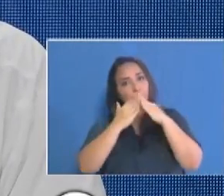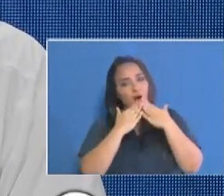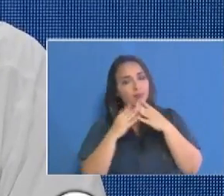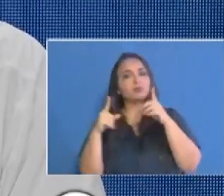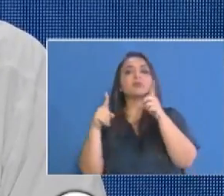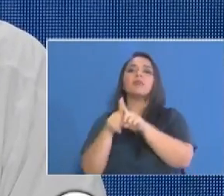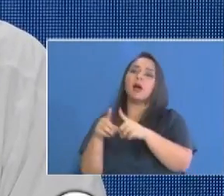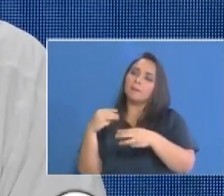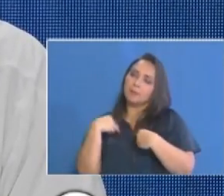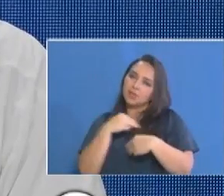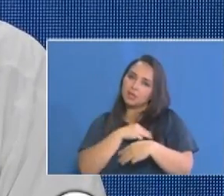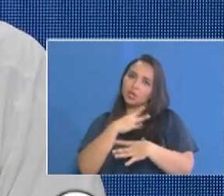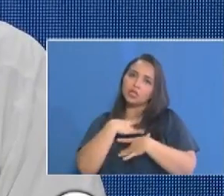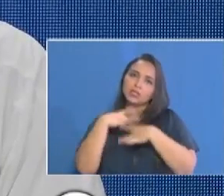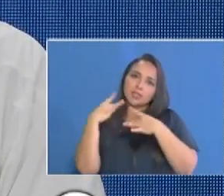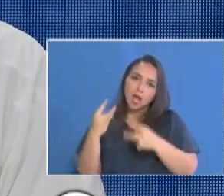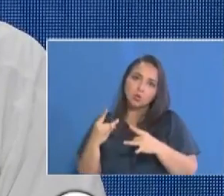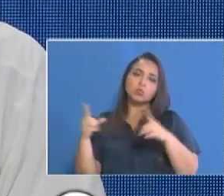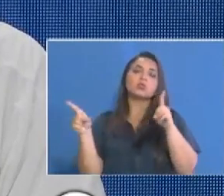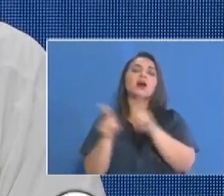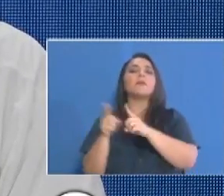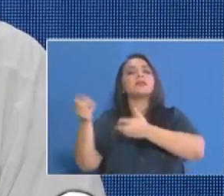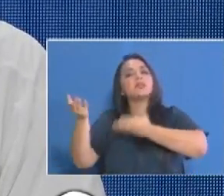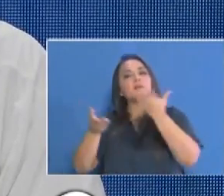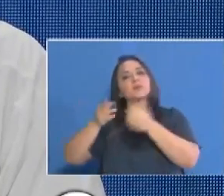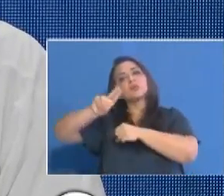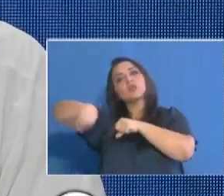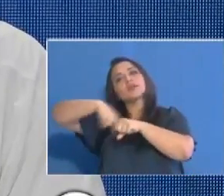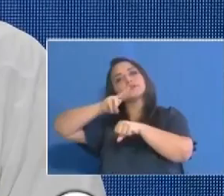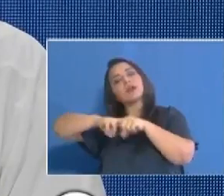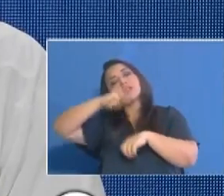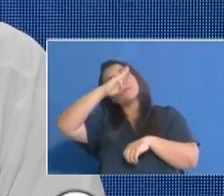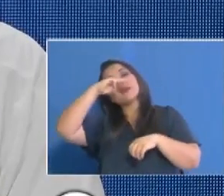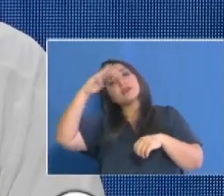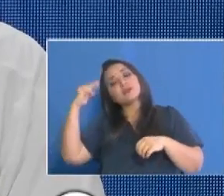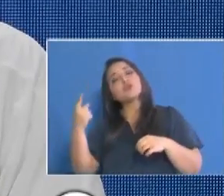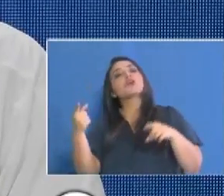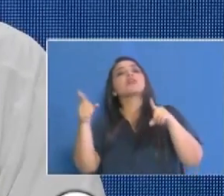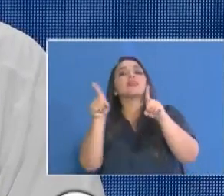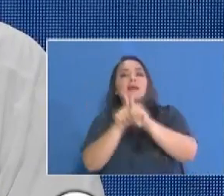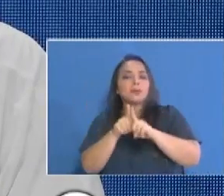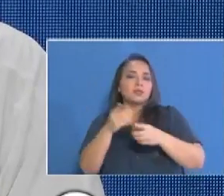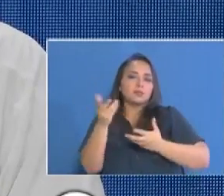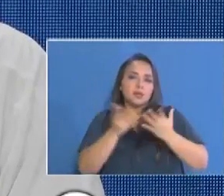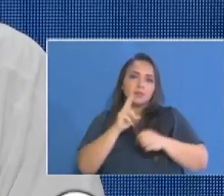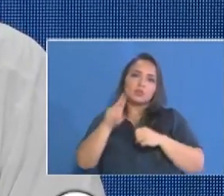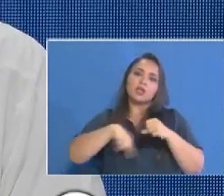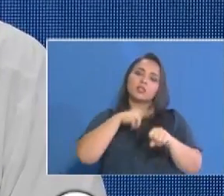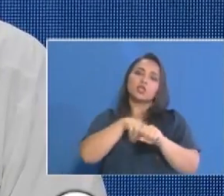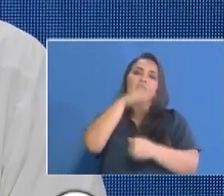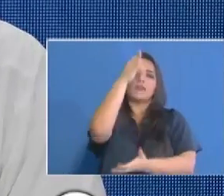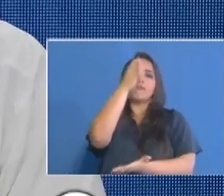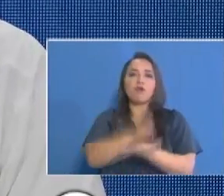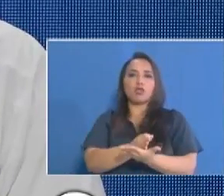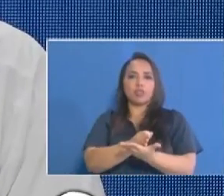de Salud Servicio Nacional de Migración y el Servicio Nacional de Frontera